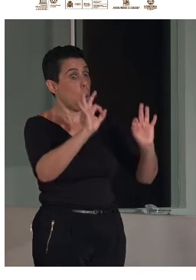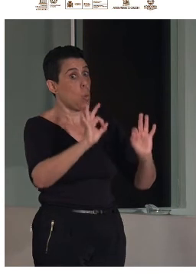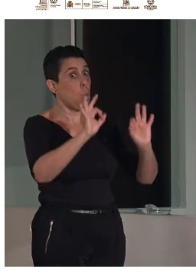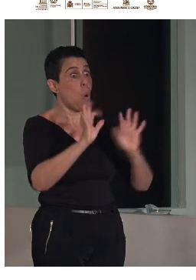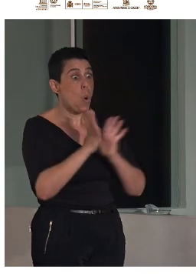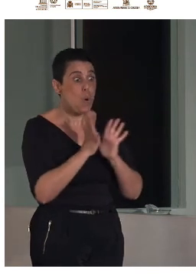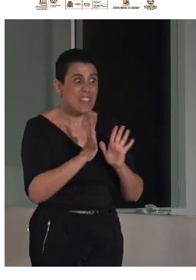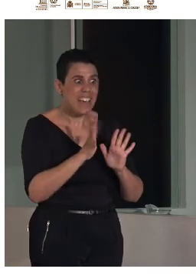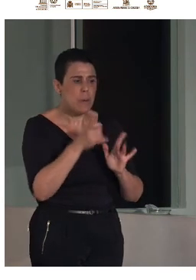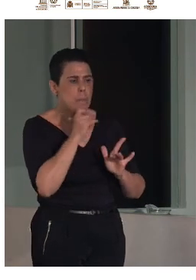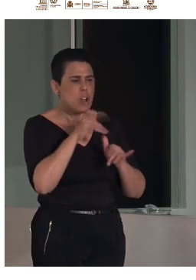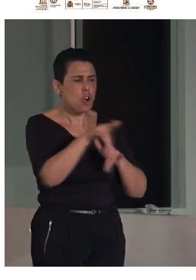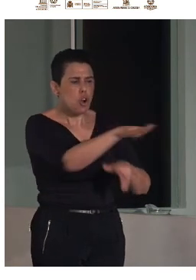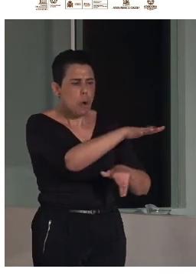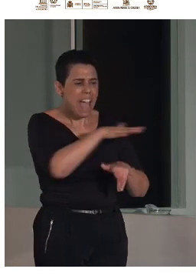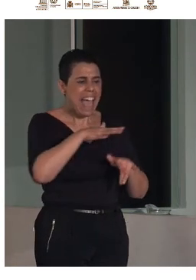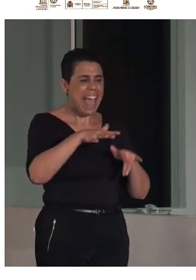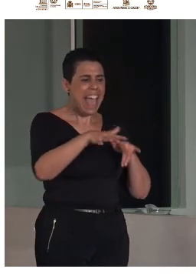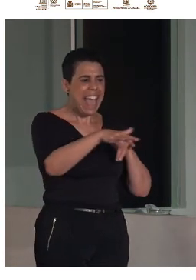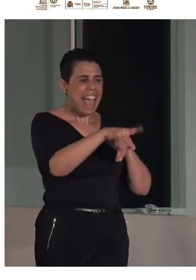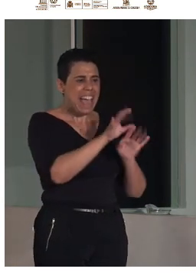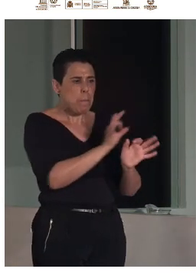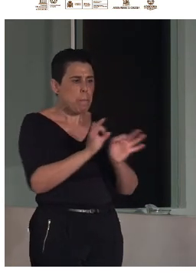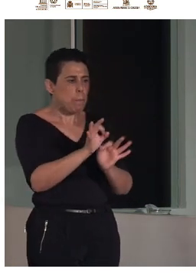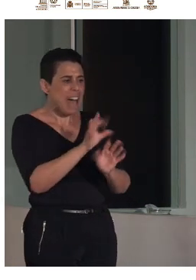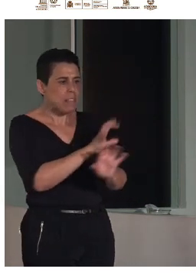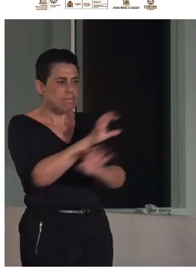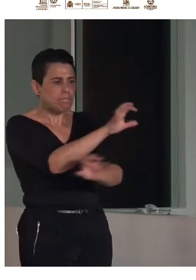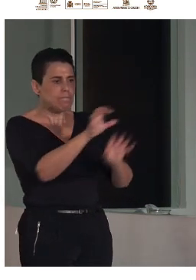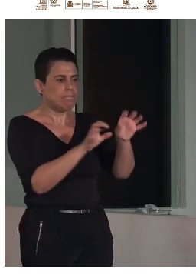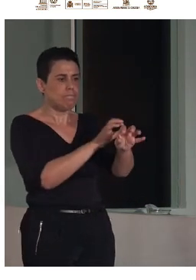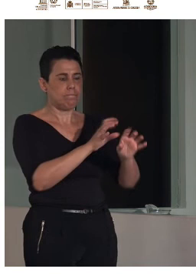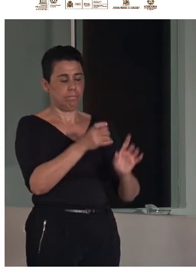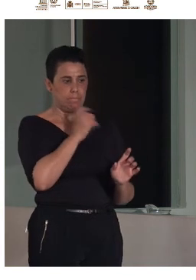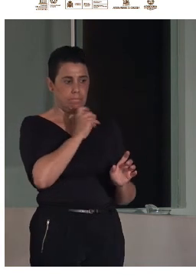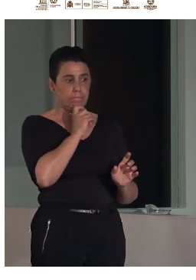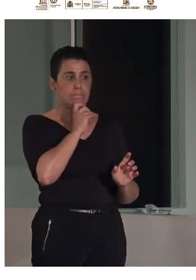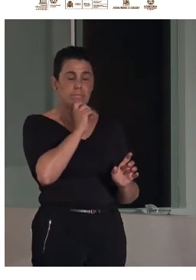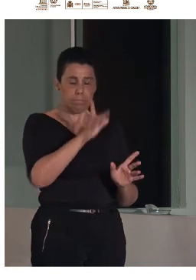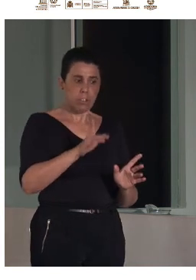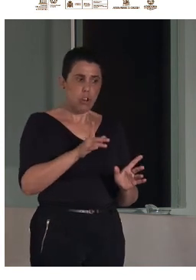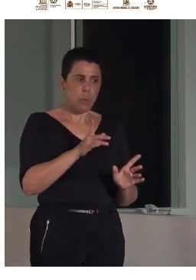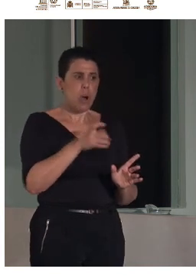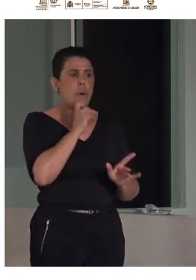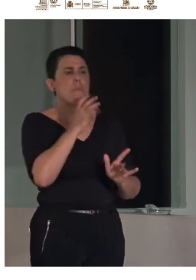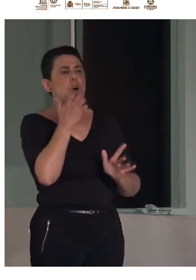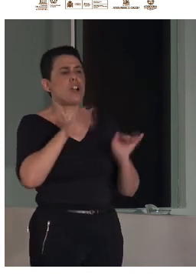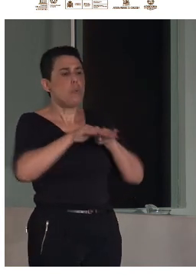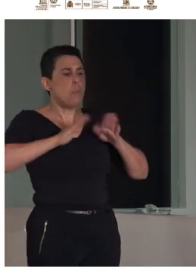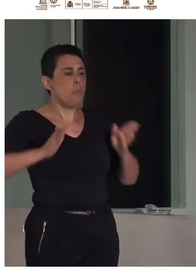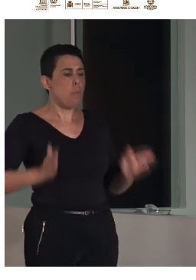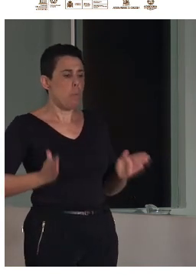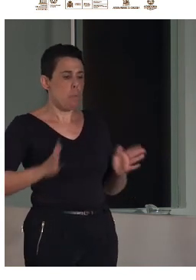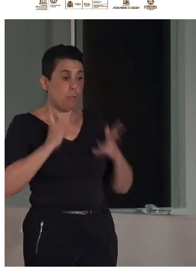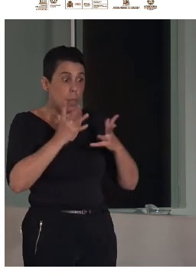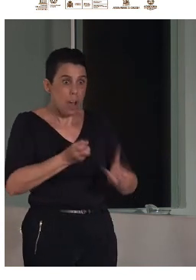recolocar el espacio puede ser una acción suficiente de accesibilidad cognitiva el hecho de situar un mostrador de información en